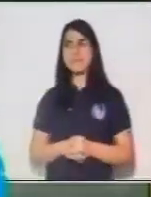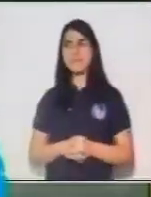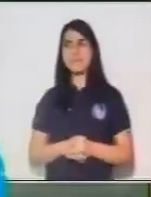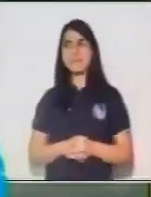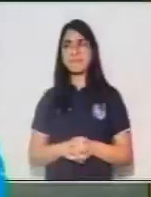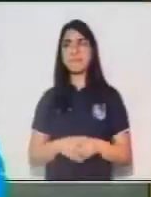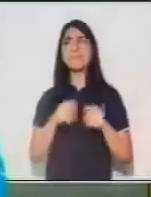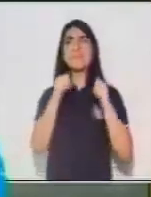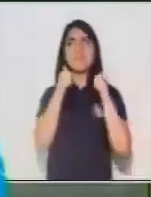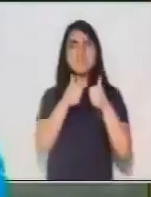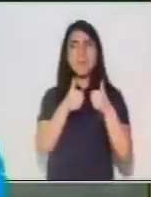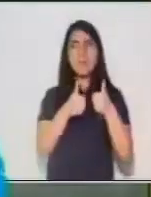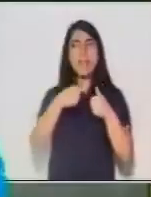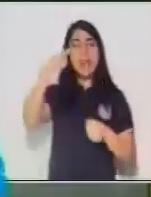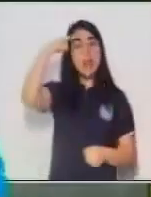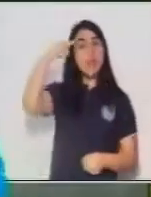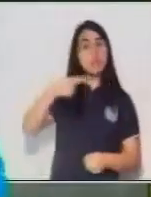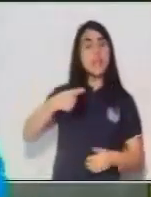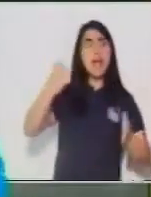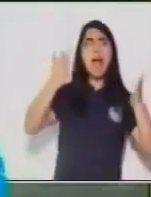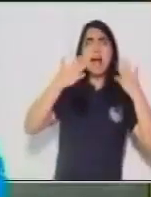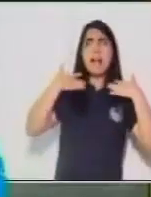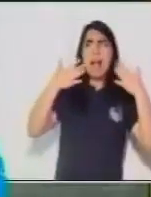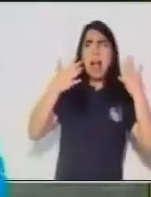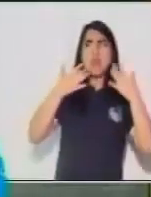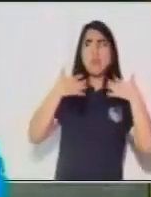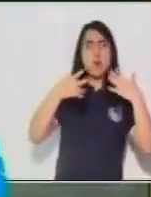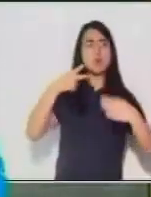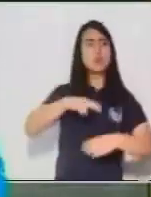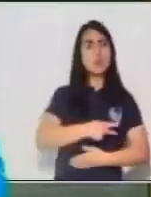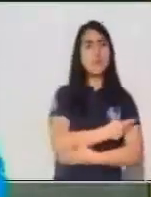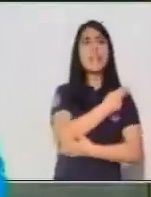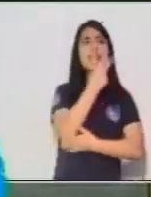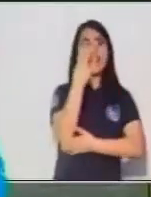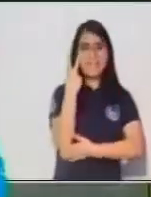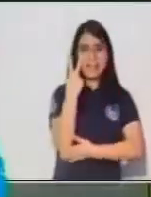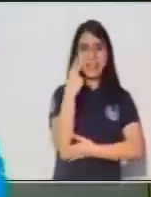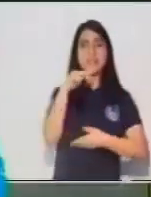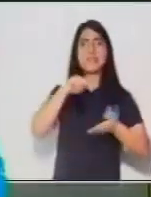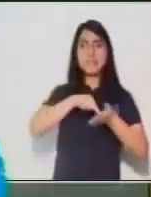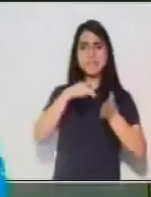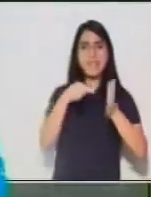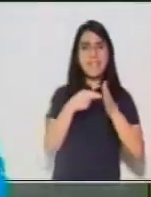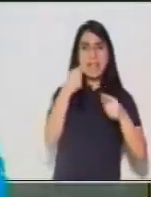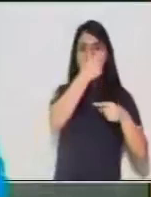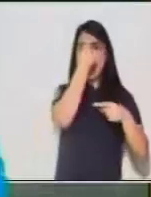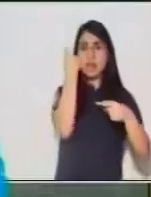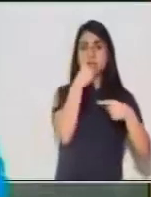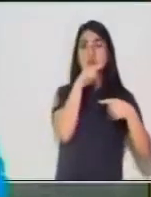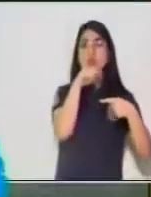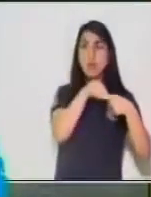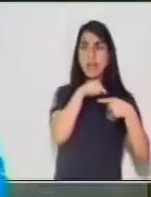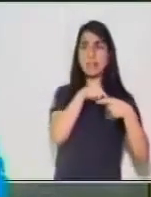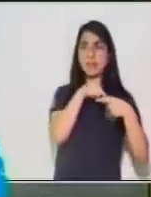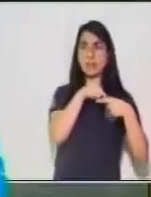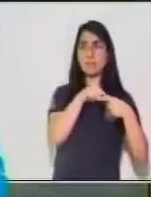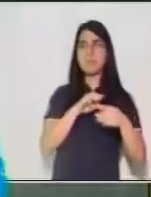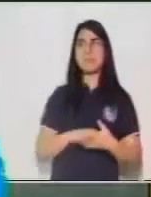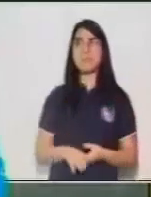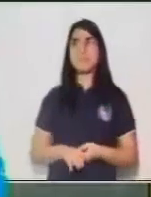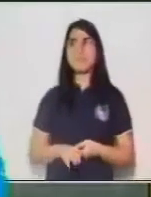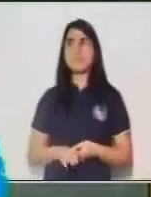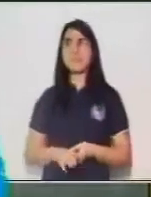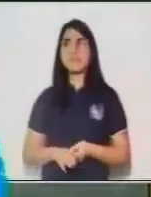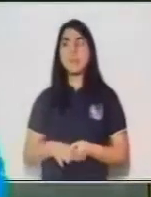predicado. Cuando hablamos de sujeto, vemos que aquí